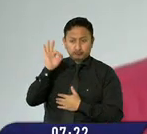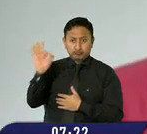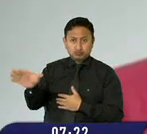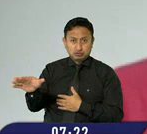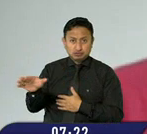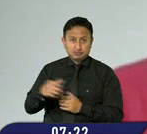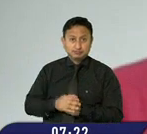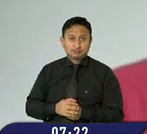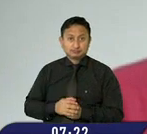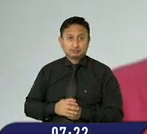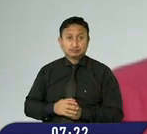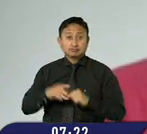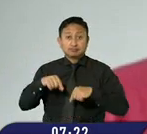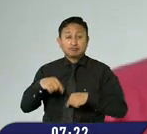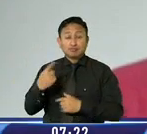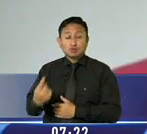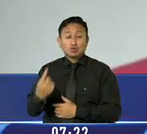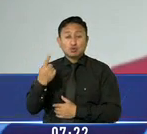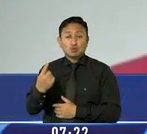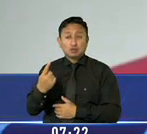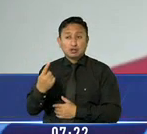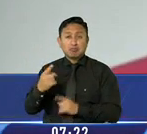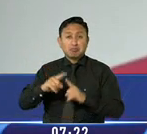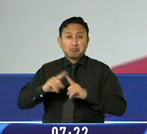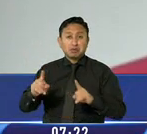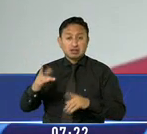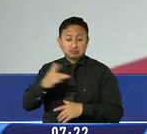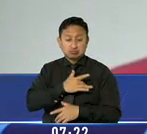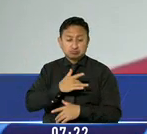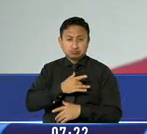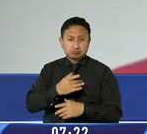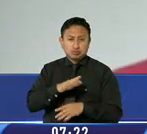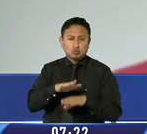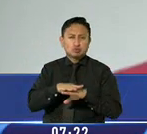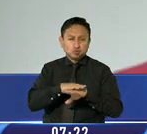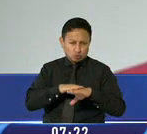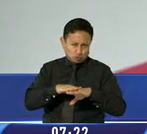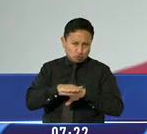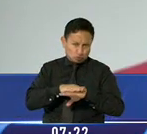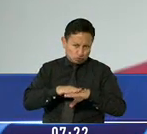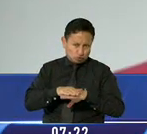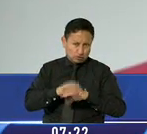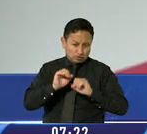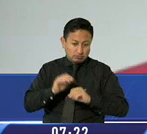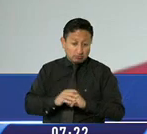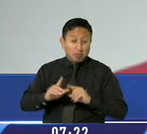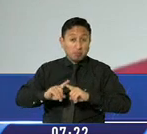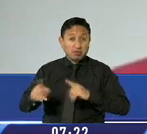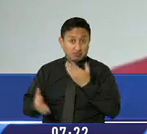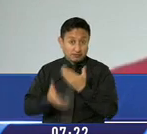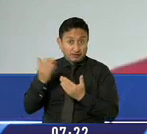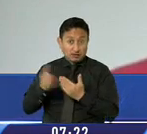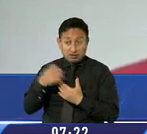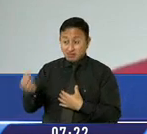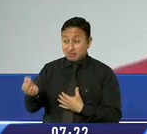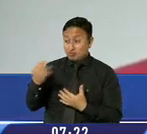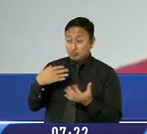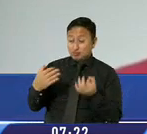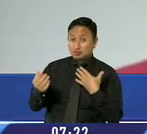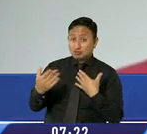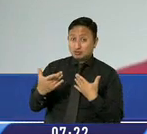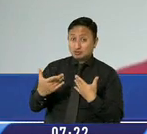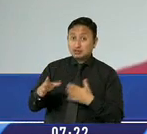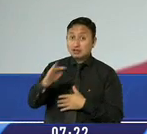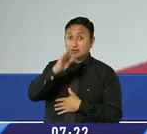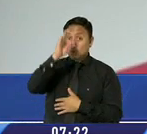una variante que de eso la sintomatología leve, es una variante que tiene una alta transmisibilidad y va a poner en apuros